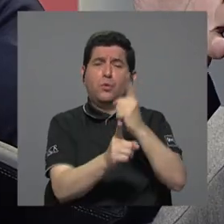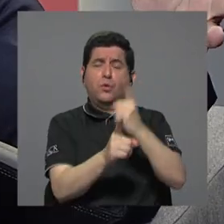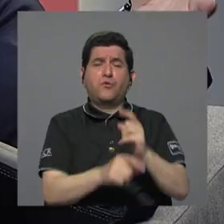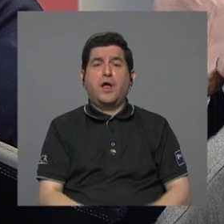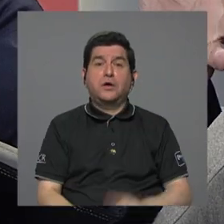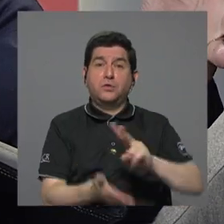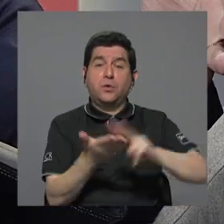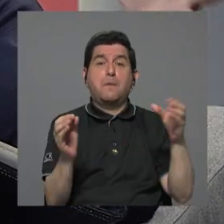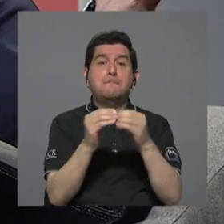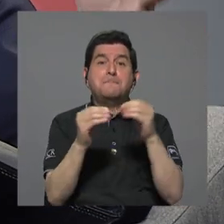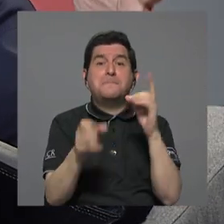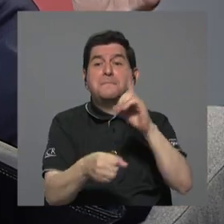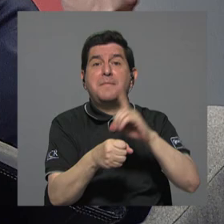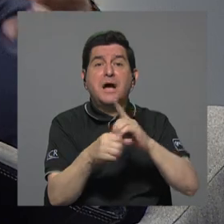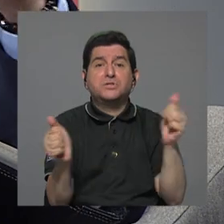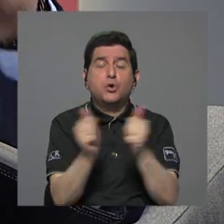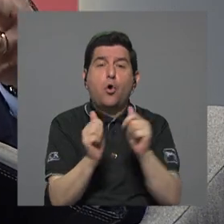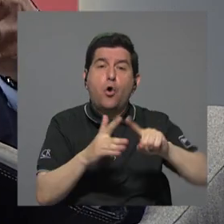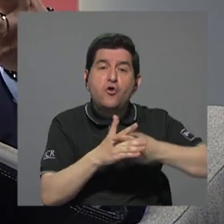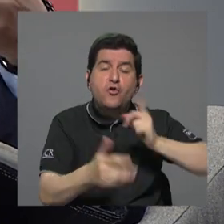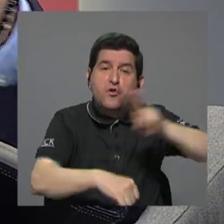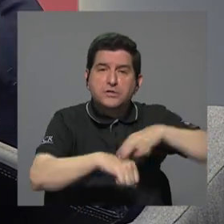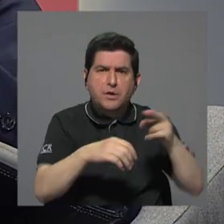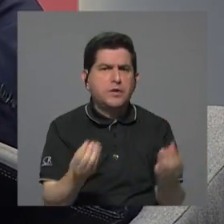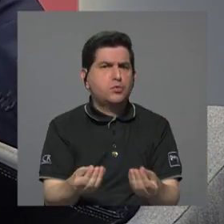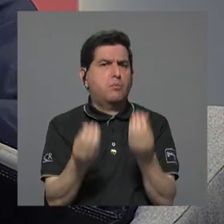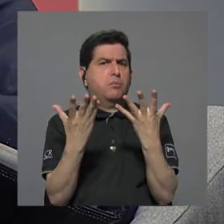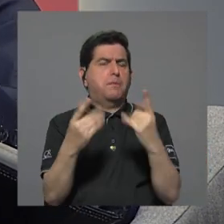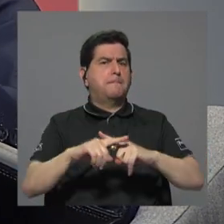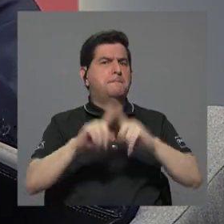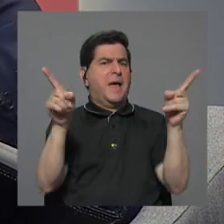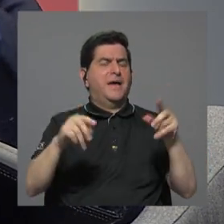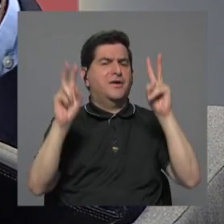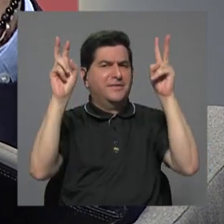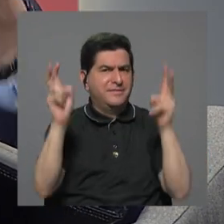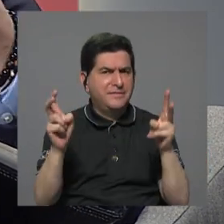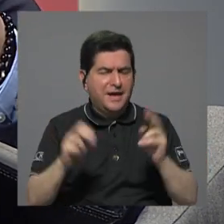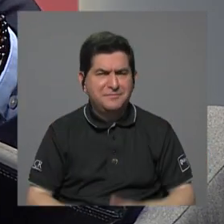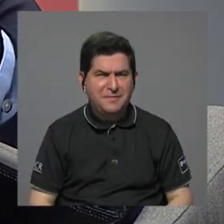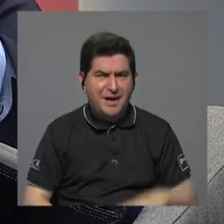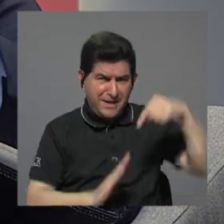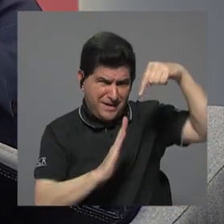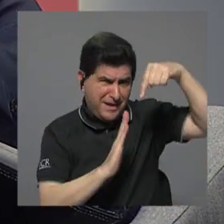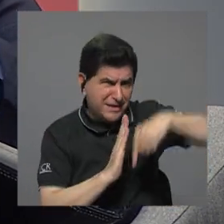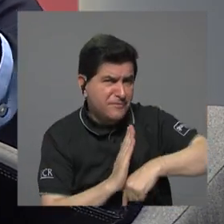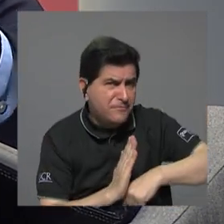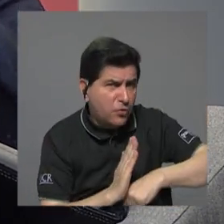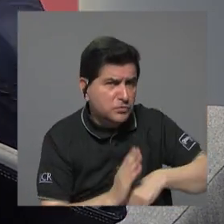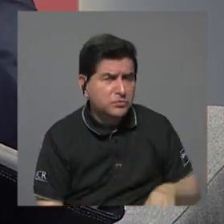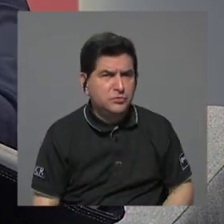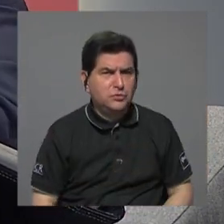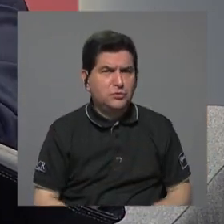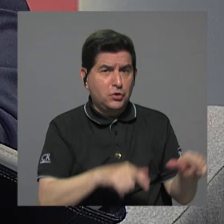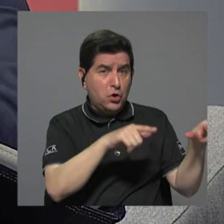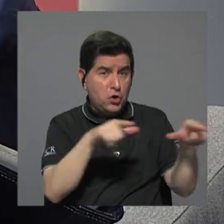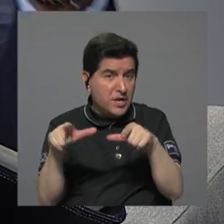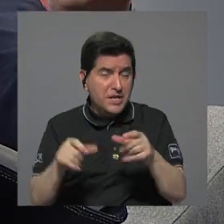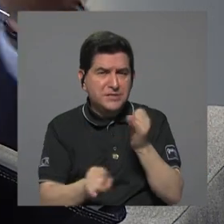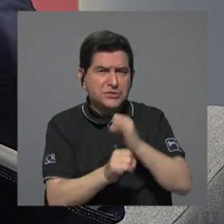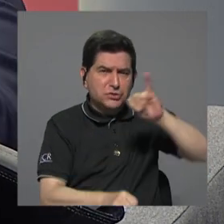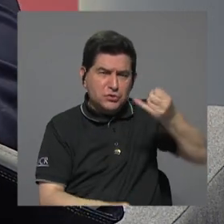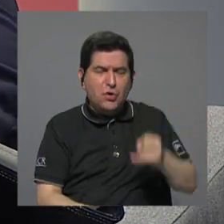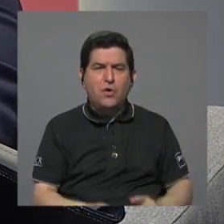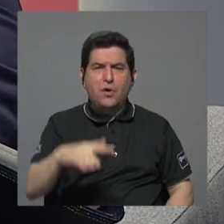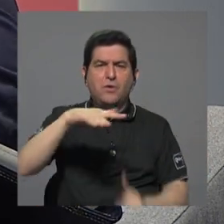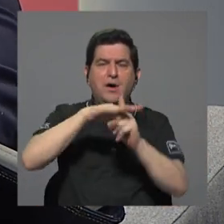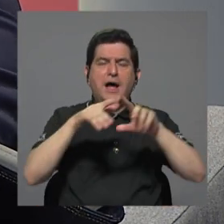liberación tiene más diputados junto con los de restauración son bastantes pero el tema es de fondo si estaba listo Javdeba para cuando llegó a